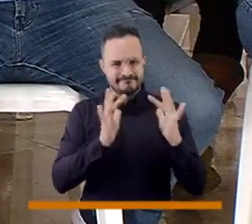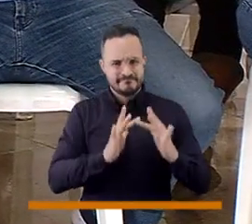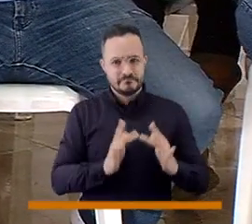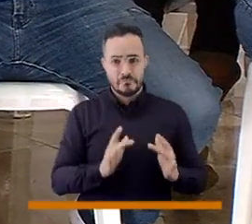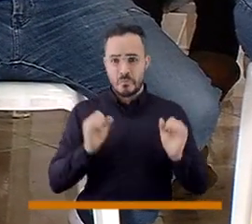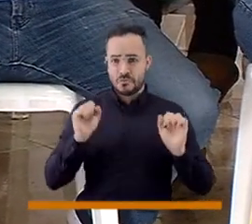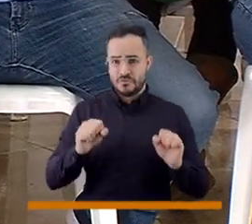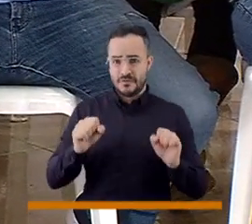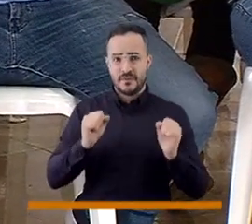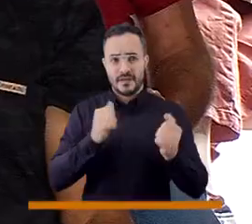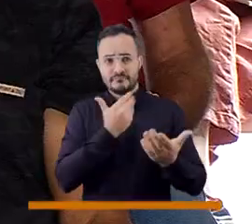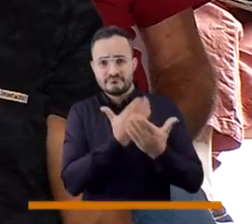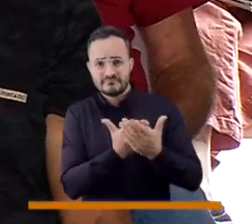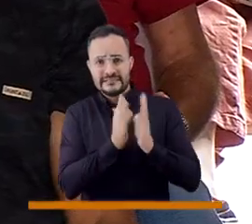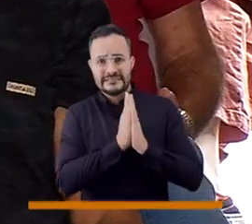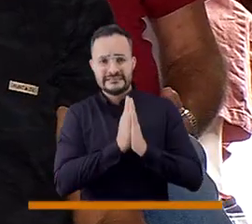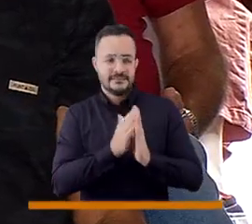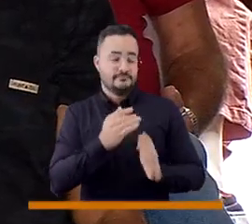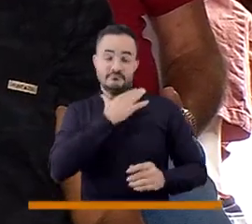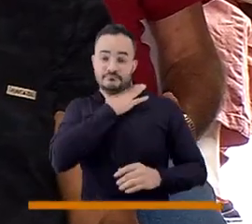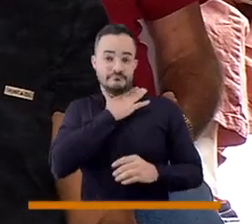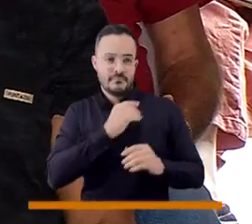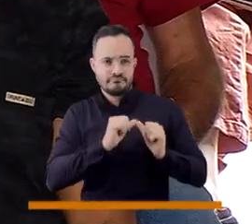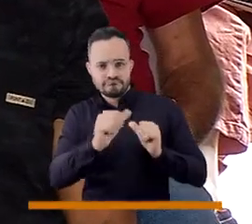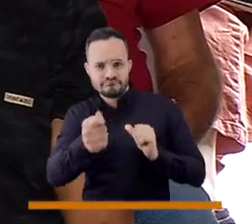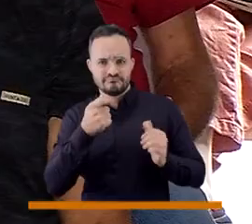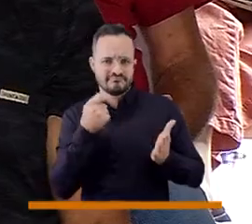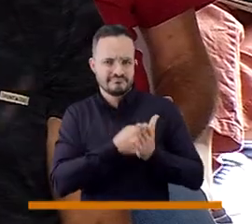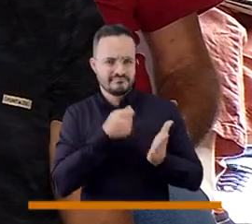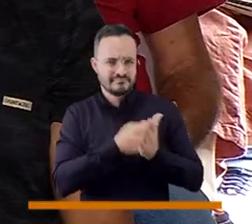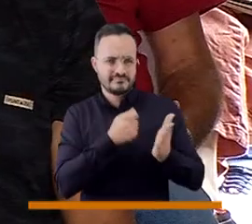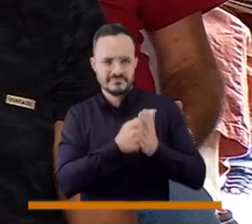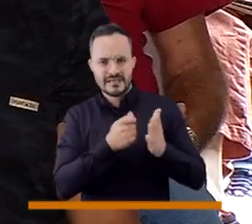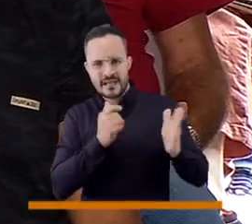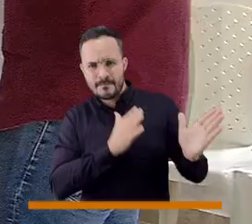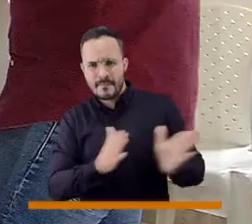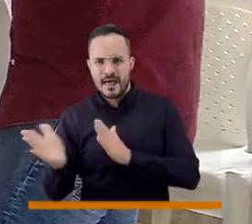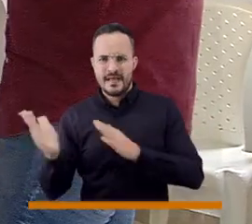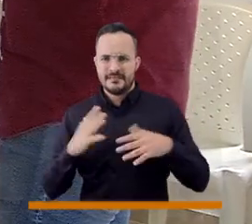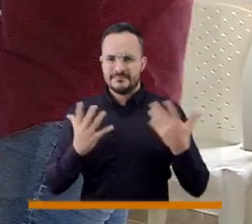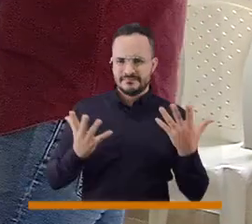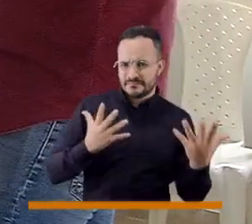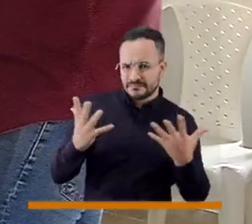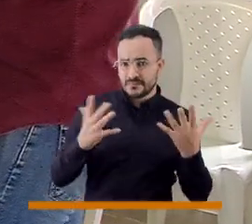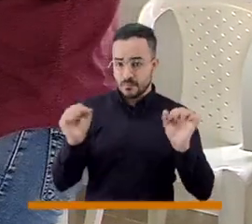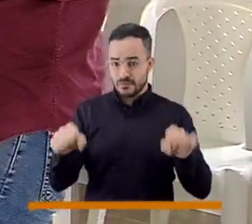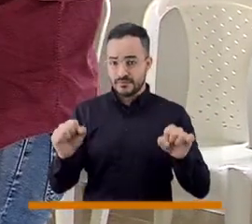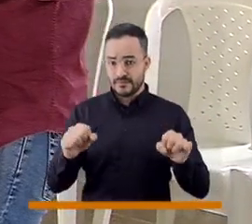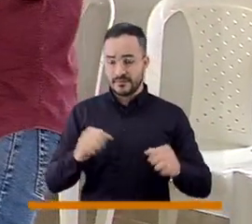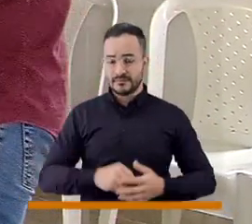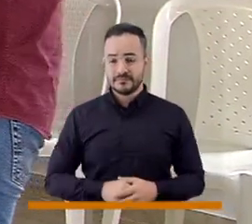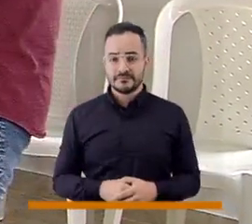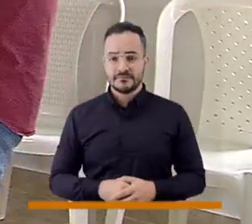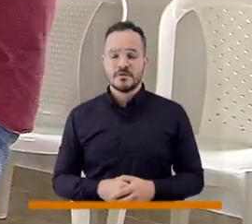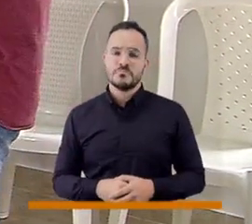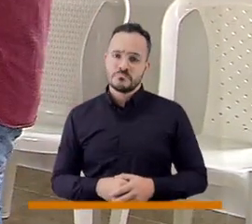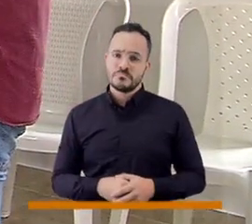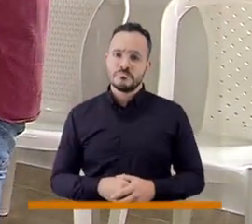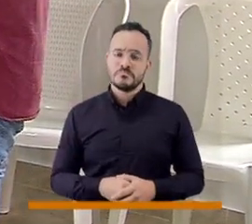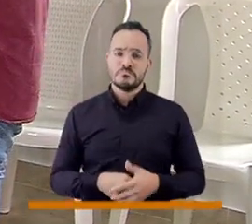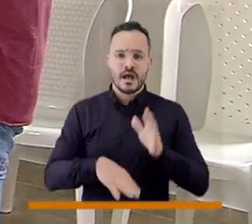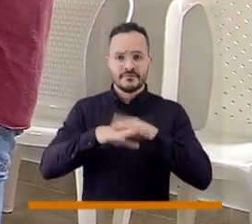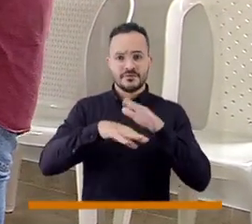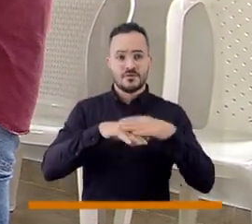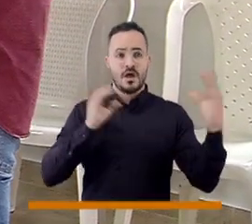solicitar un acuerdo o facilidades de pago con el distrito y esos intereses moratorios le siguen circulando a pesar de que estuviera en un